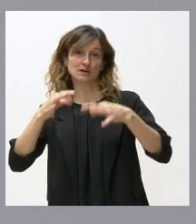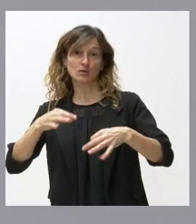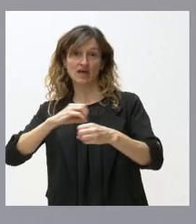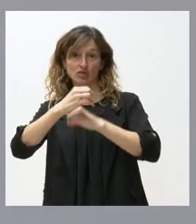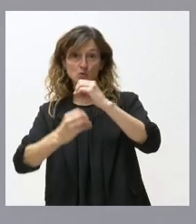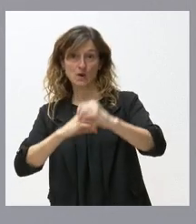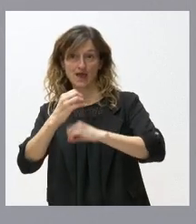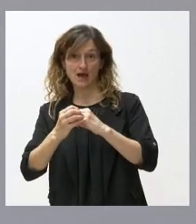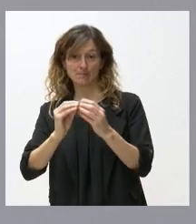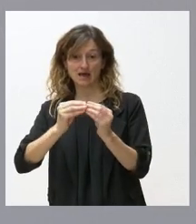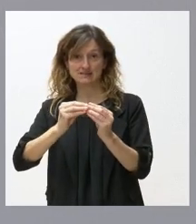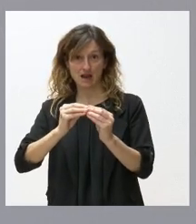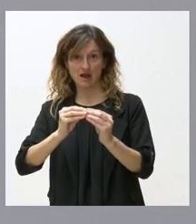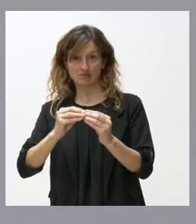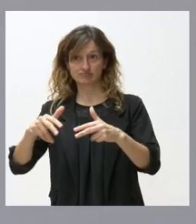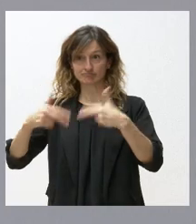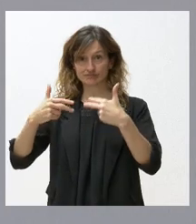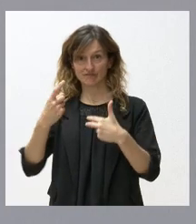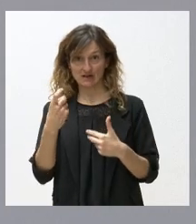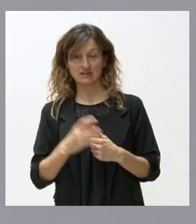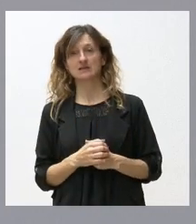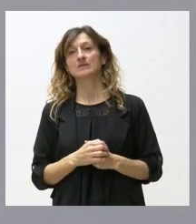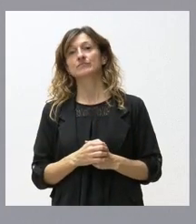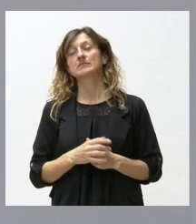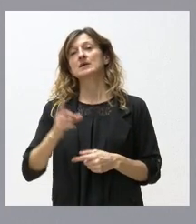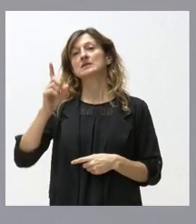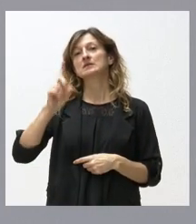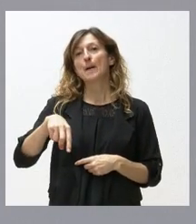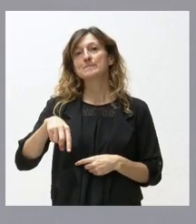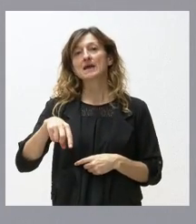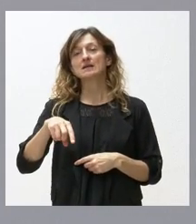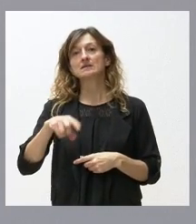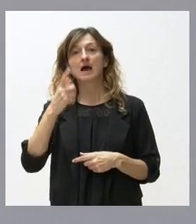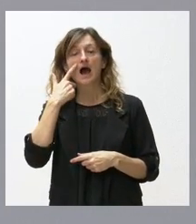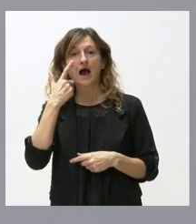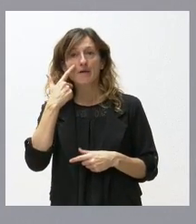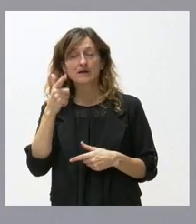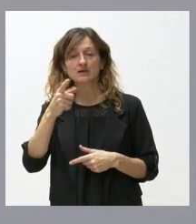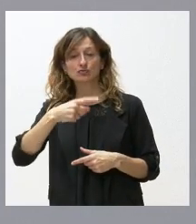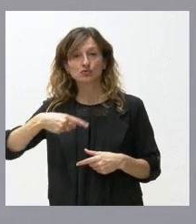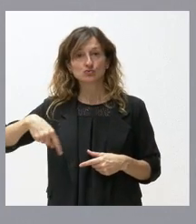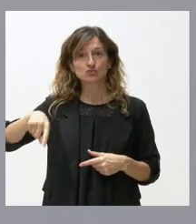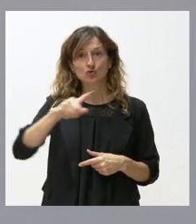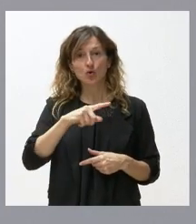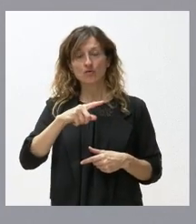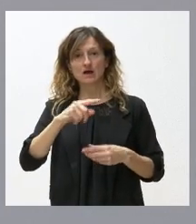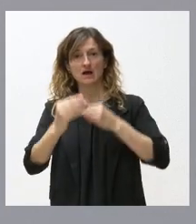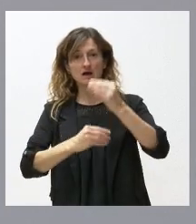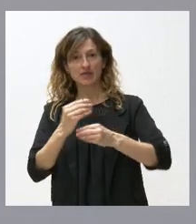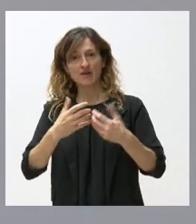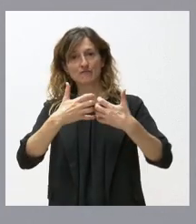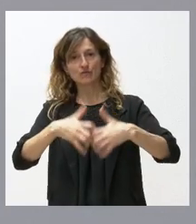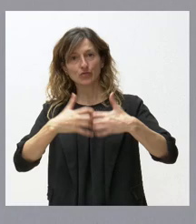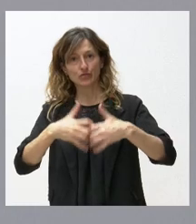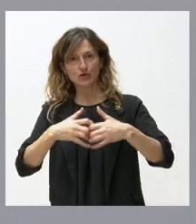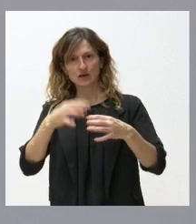nueva instalación y finalmente también pues la operación práctica para saber que todas las actuaciones funcionan con la